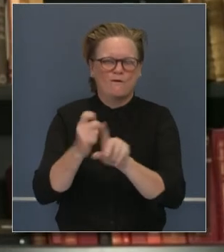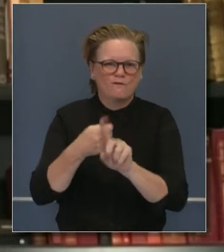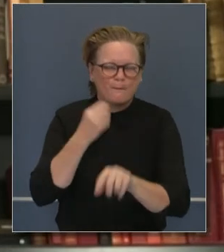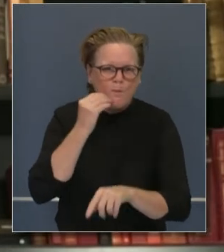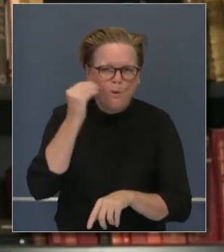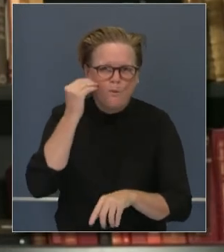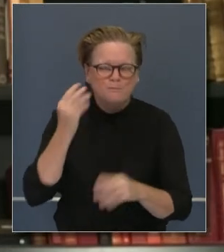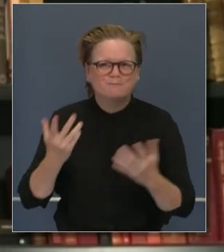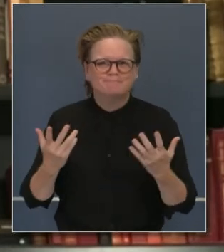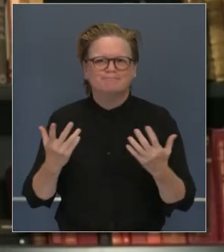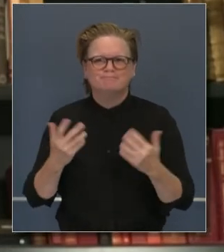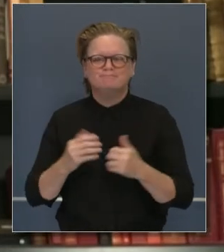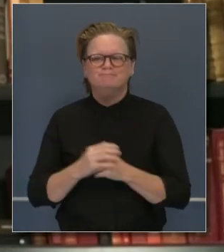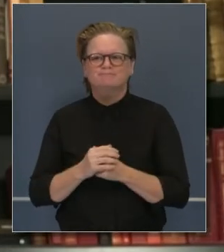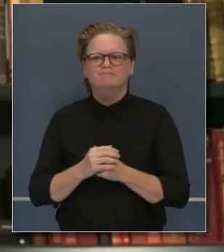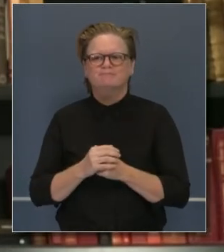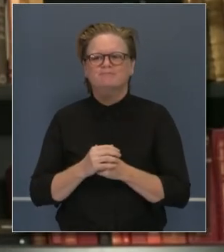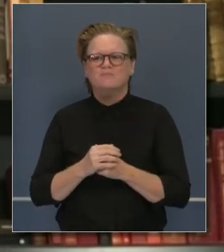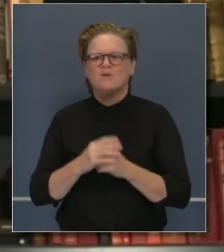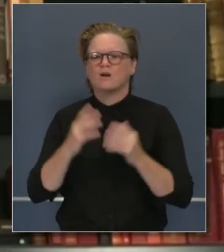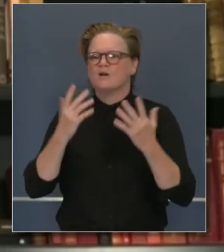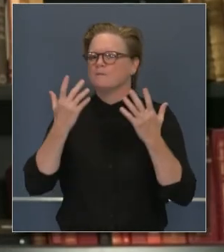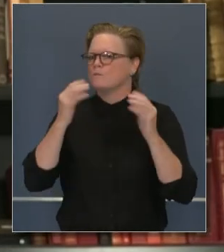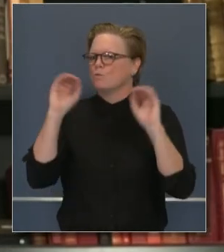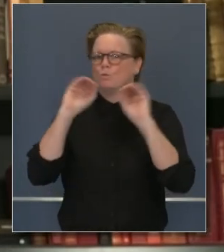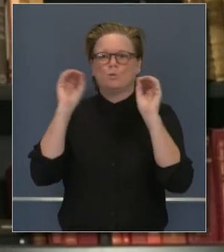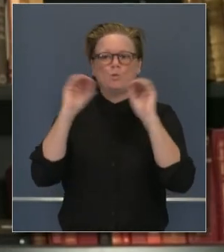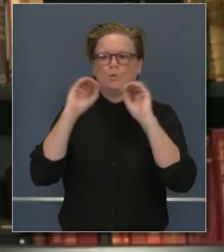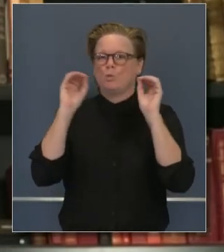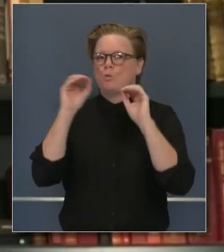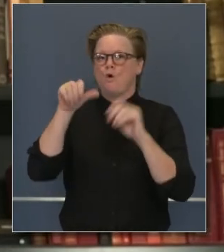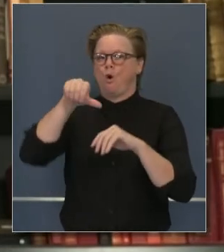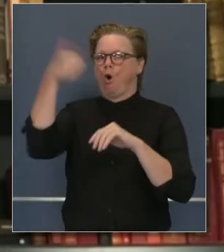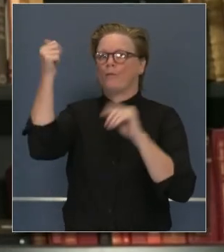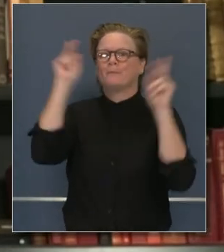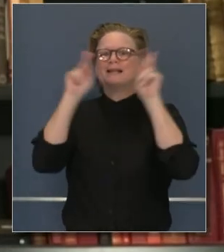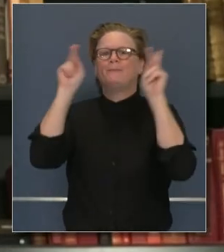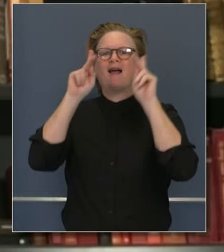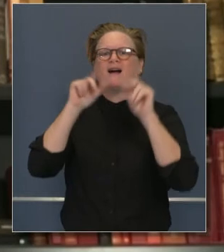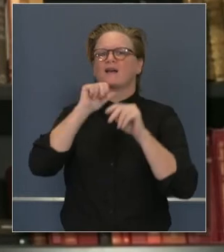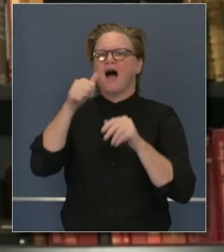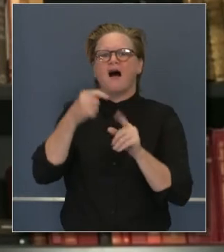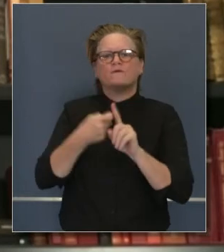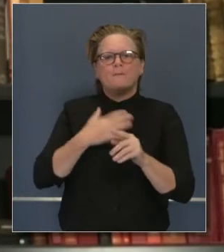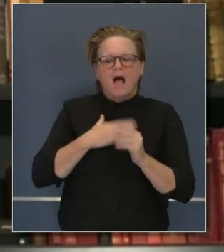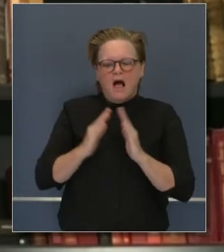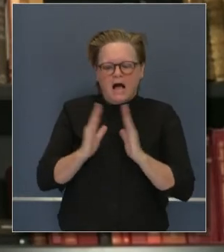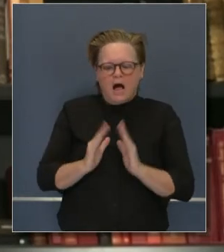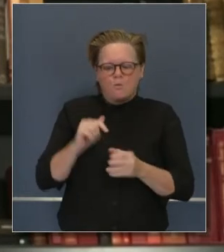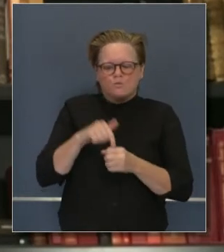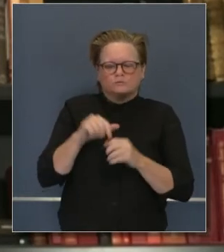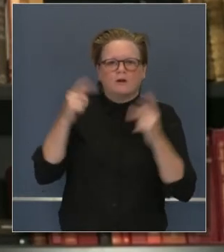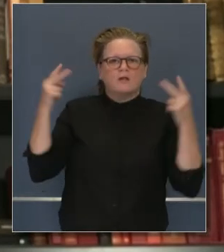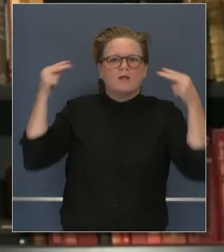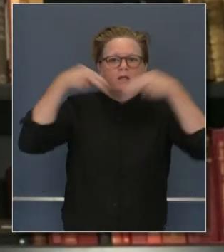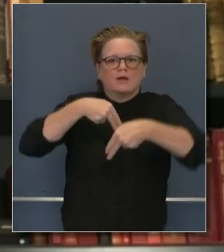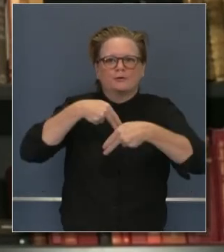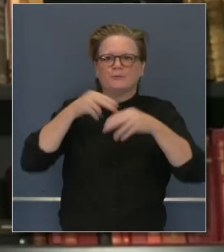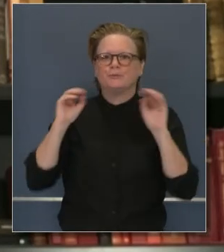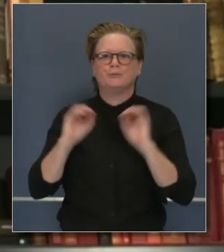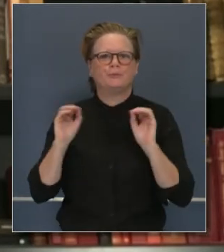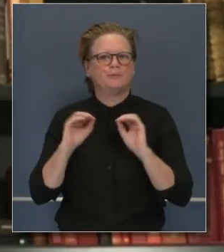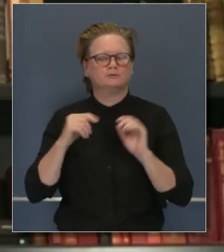que mucha gente no tiene esa capacidad. Eso es número uno. Número dos, nadie más está en nuestra casa. Tenemos a alguien que ha estado con nosotros,